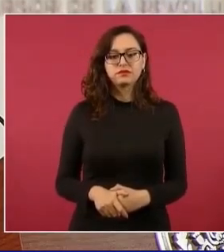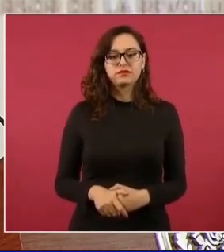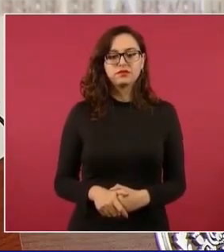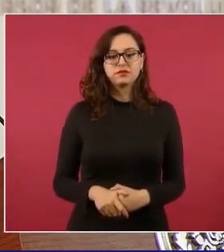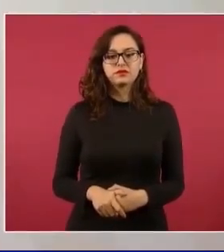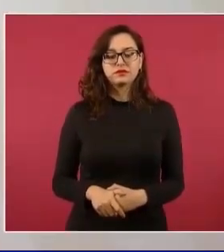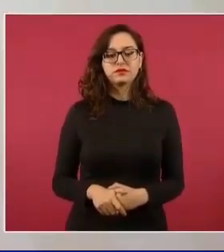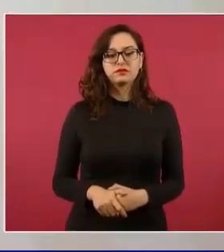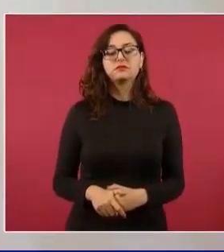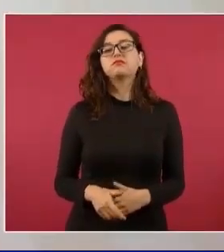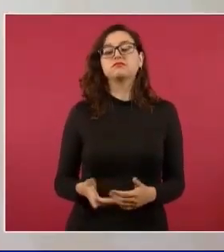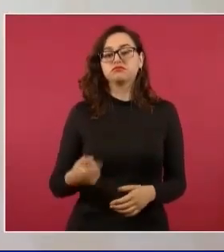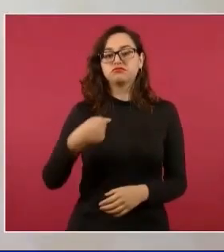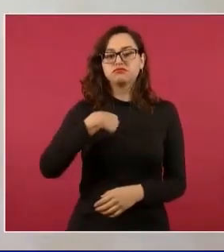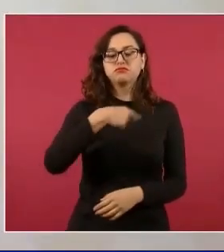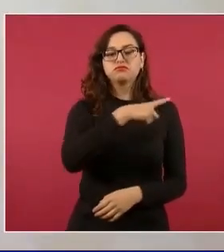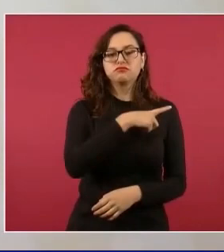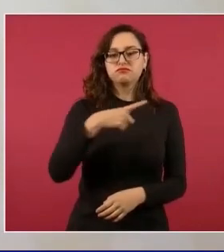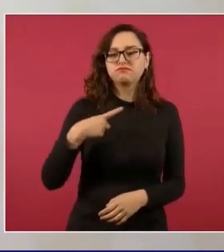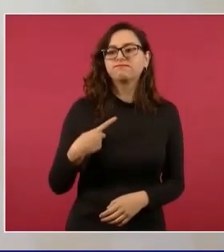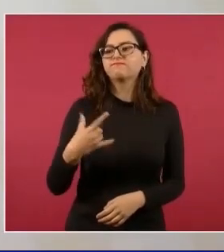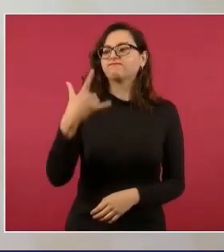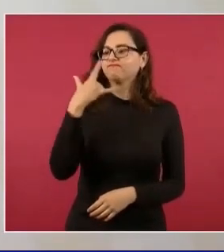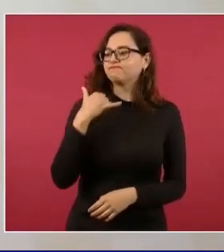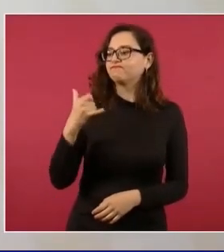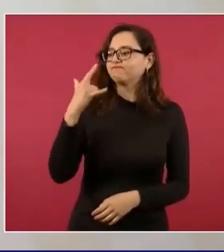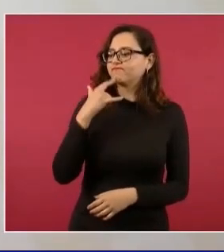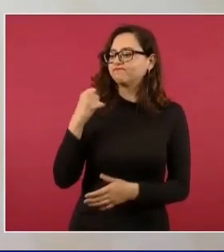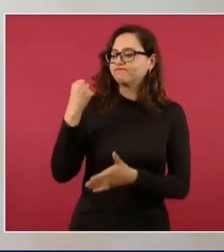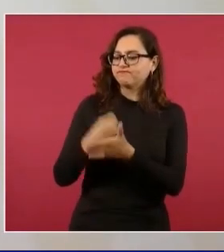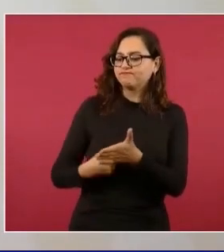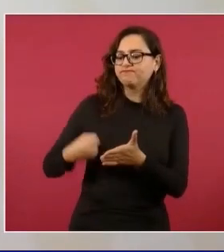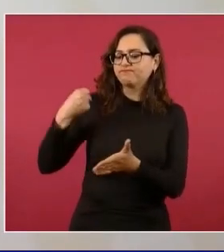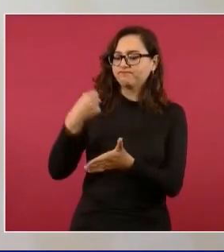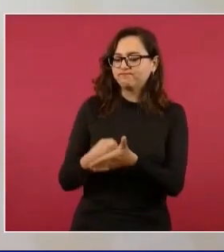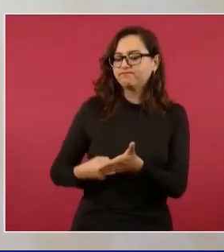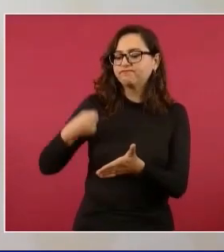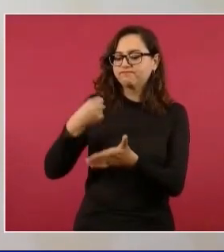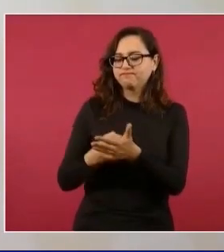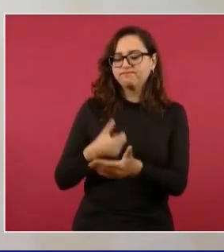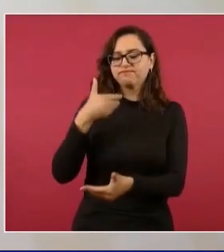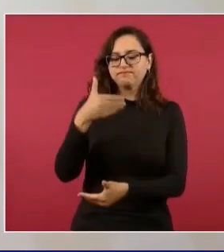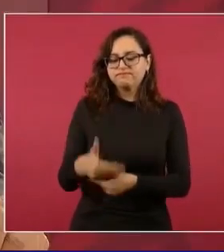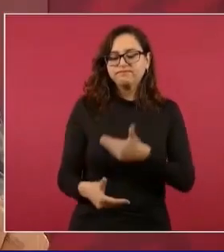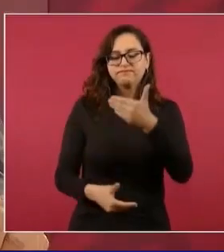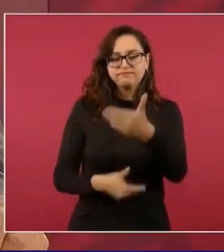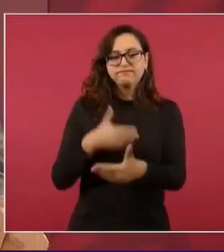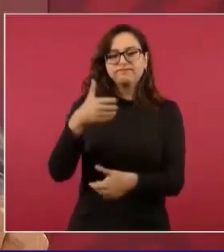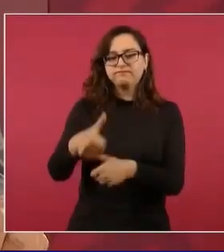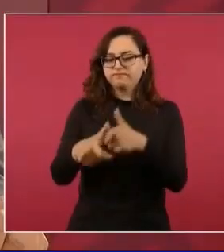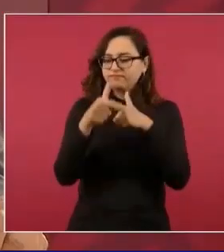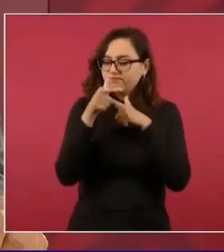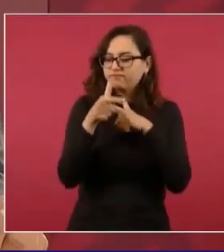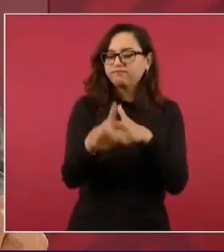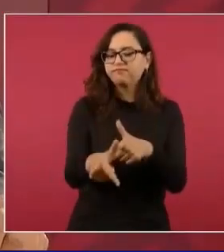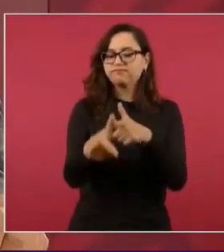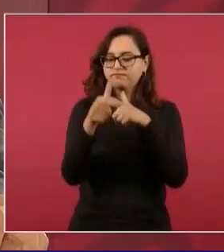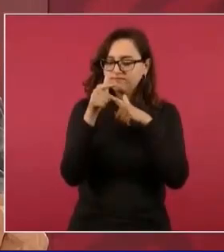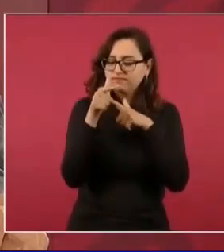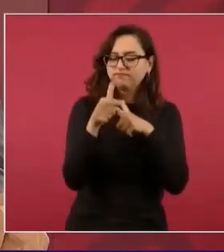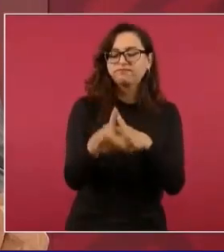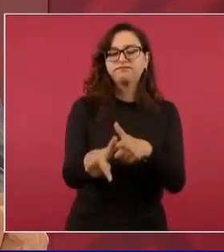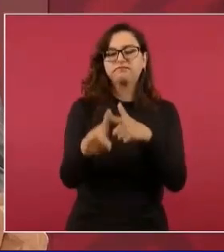hay que seguir adelante, no detenerse y enfrentar los ataques.